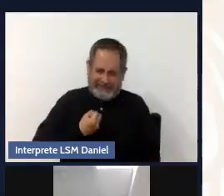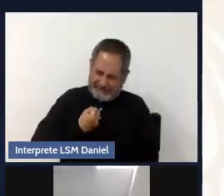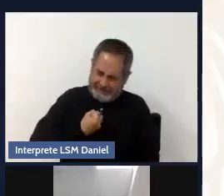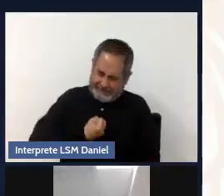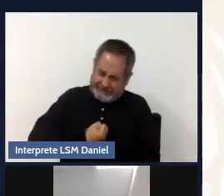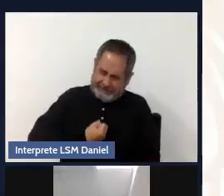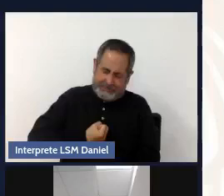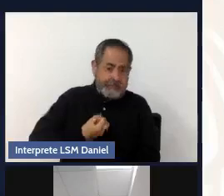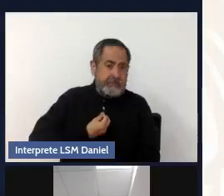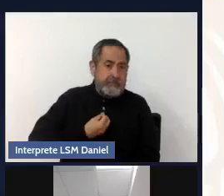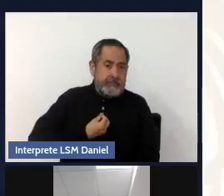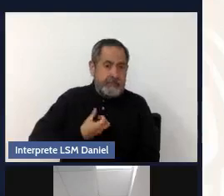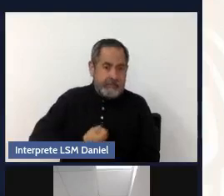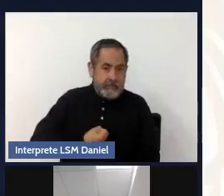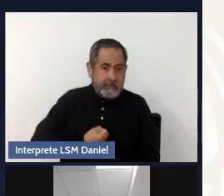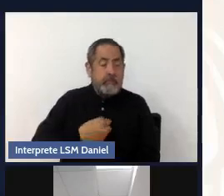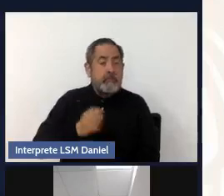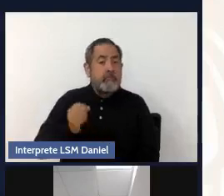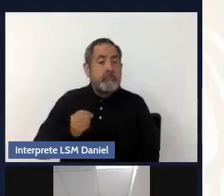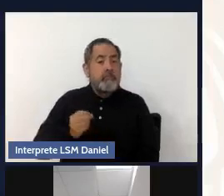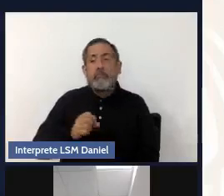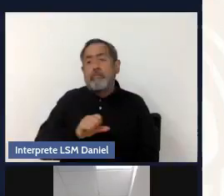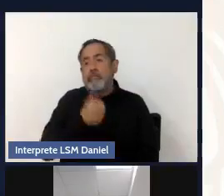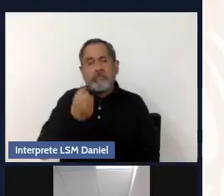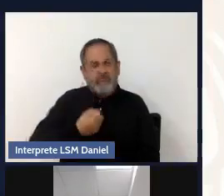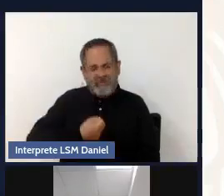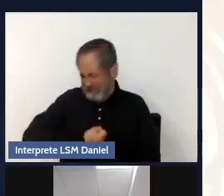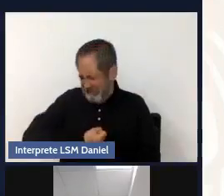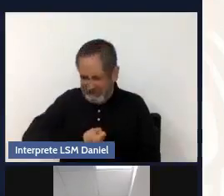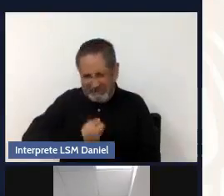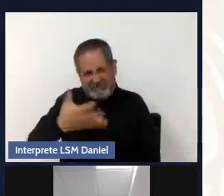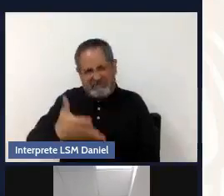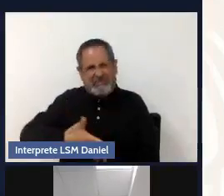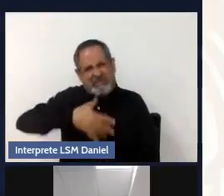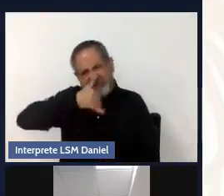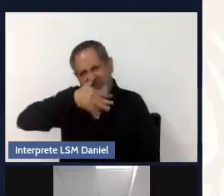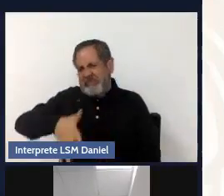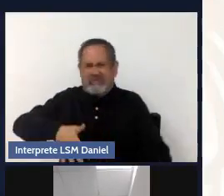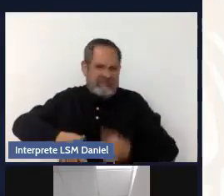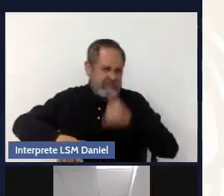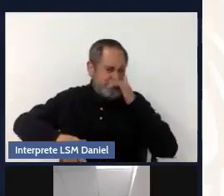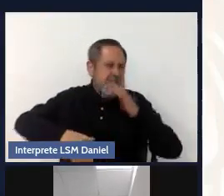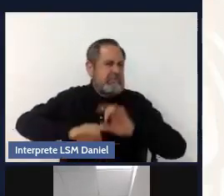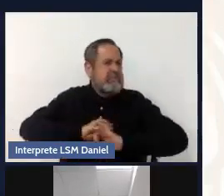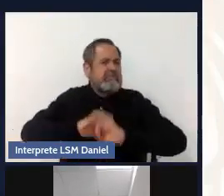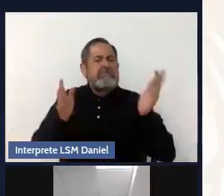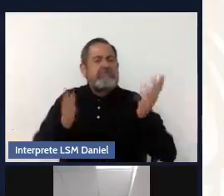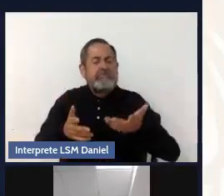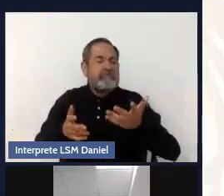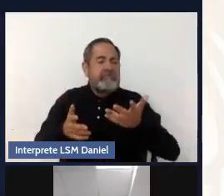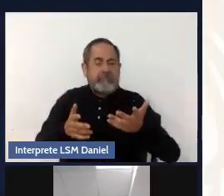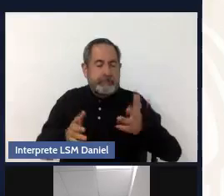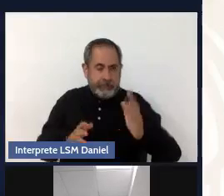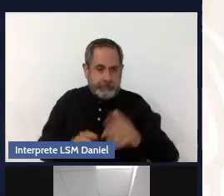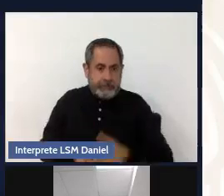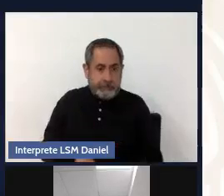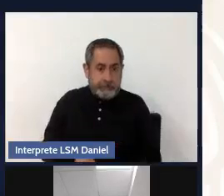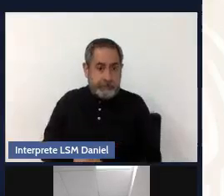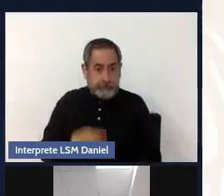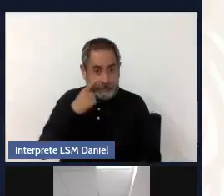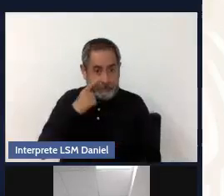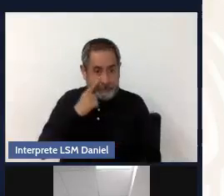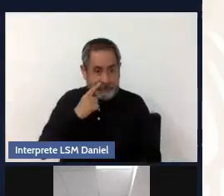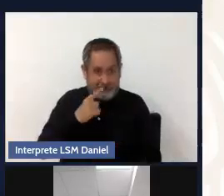hay quien reacciona de manera impulsiva o violenta. Cuando alguien reacciona de manera